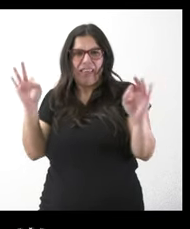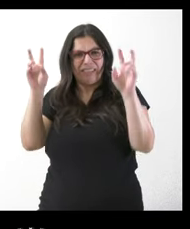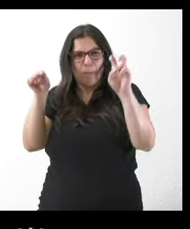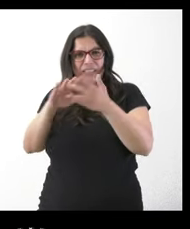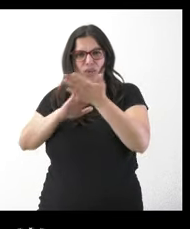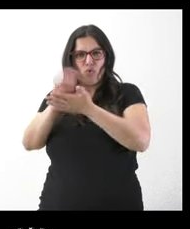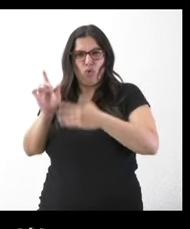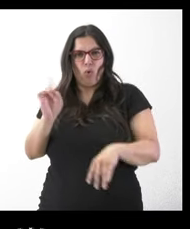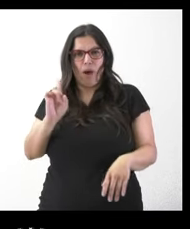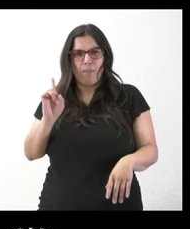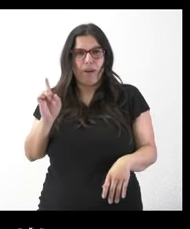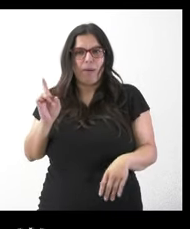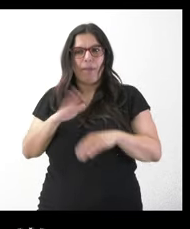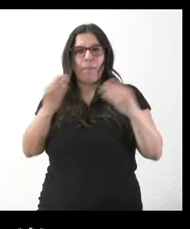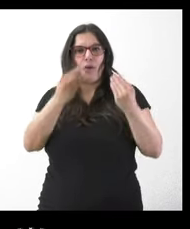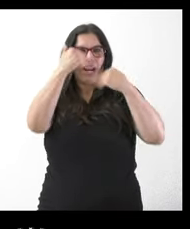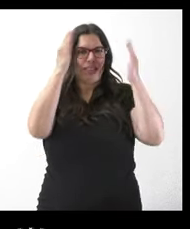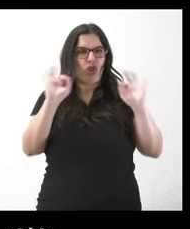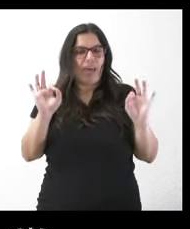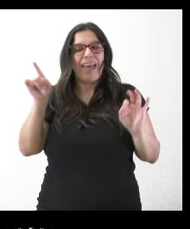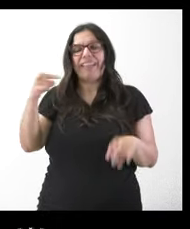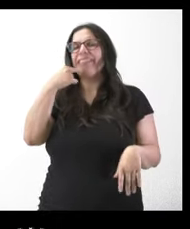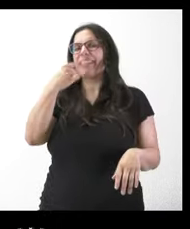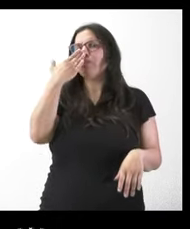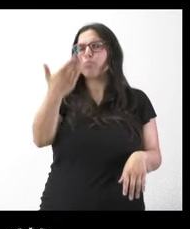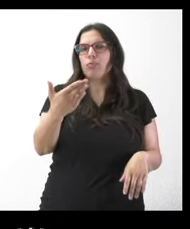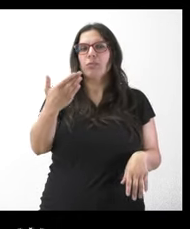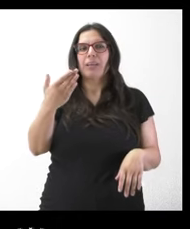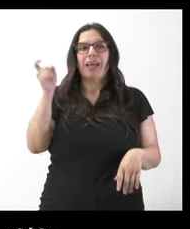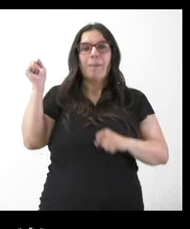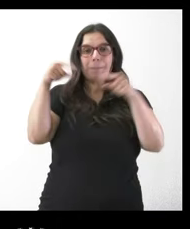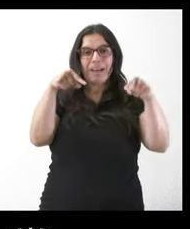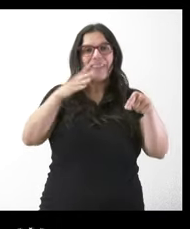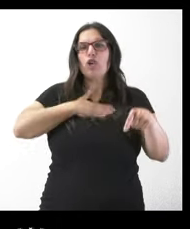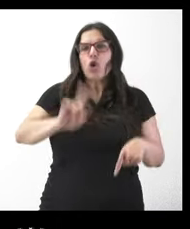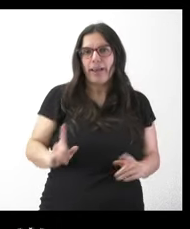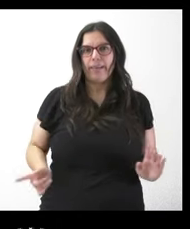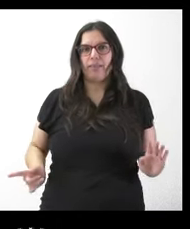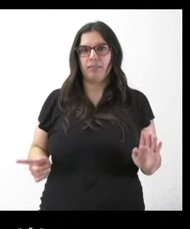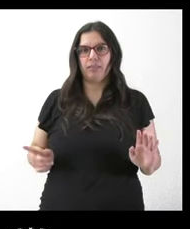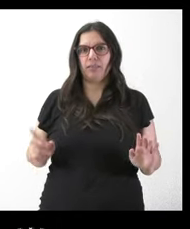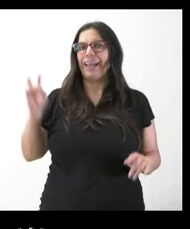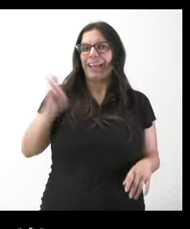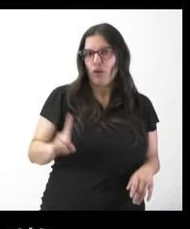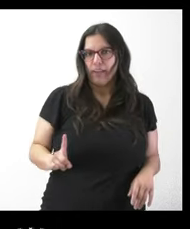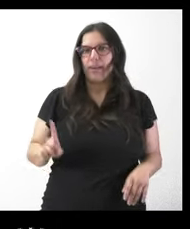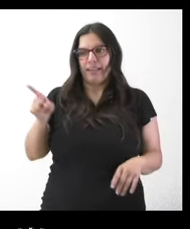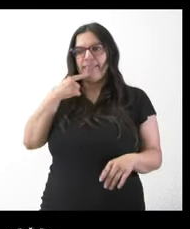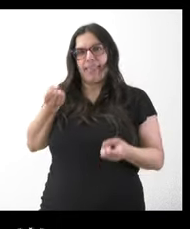la atención social a estas personas él dijo directamente que no quiere a estas personas aquí eso fue lo que transmitió